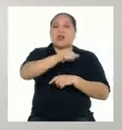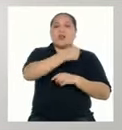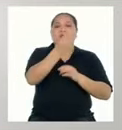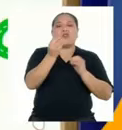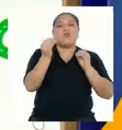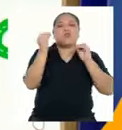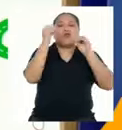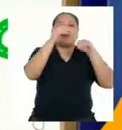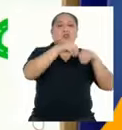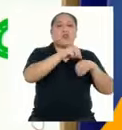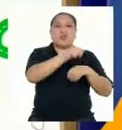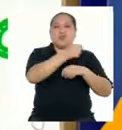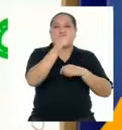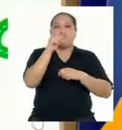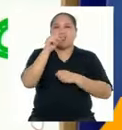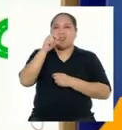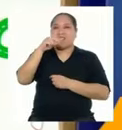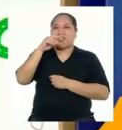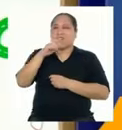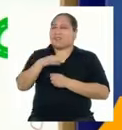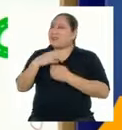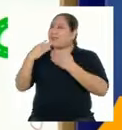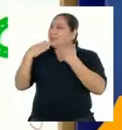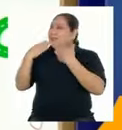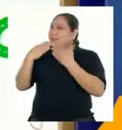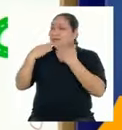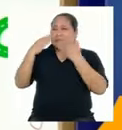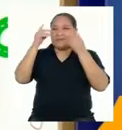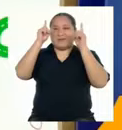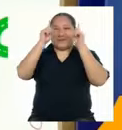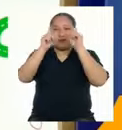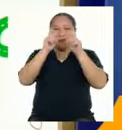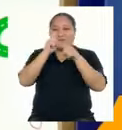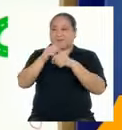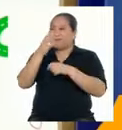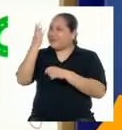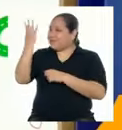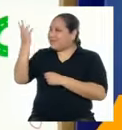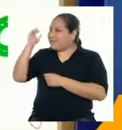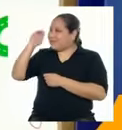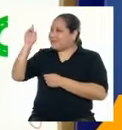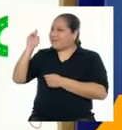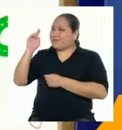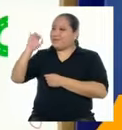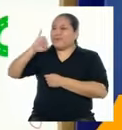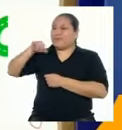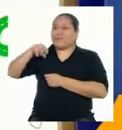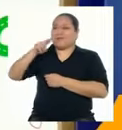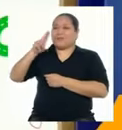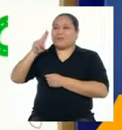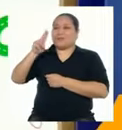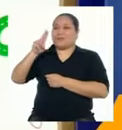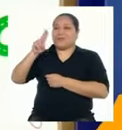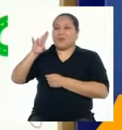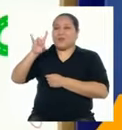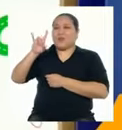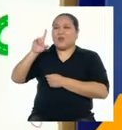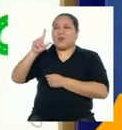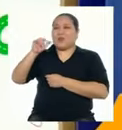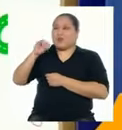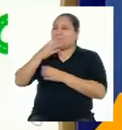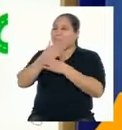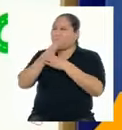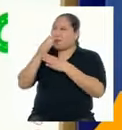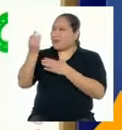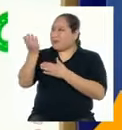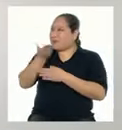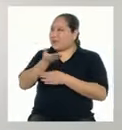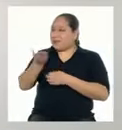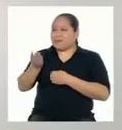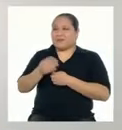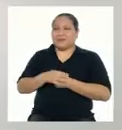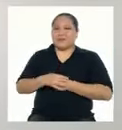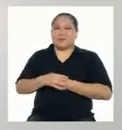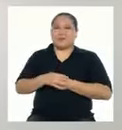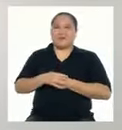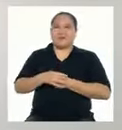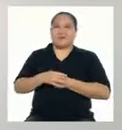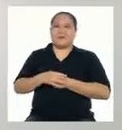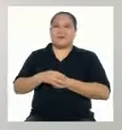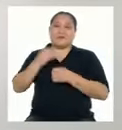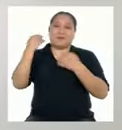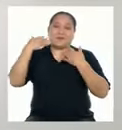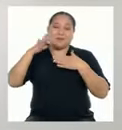Género Literario Muchas gracias Por sus preguntas Y sobre todo Usted Profesora Julia Enríquez Por venir A compartir Con nosotros